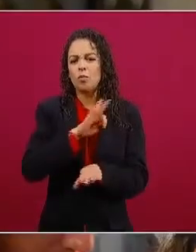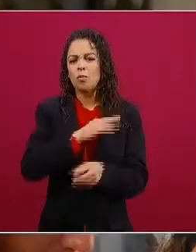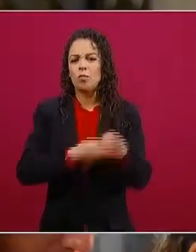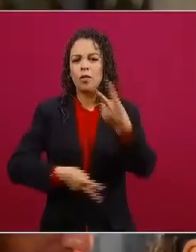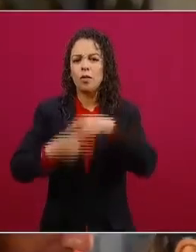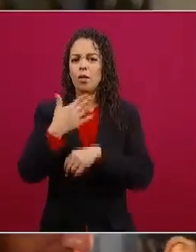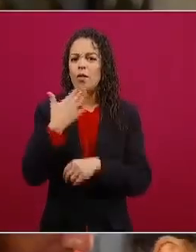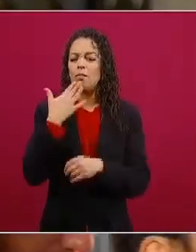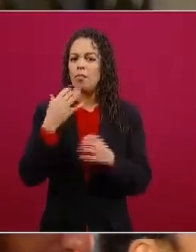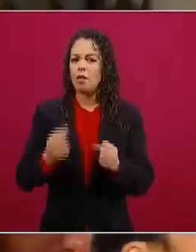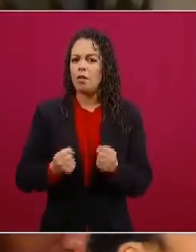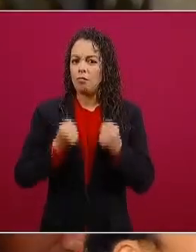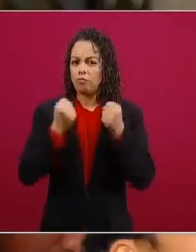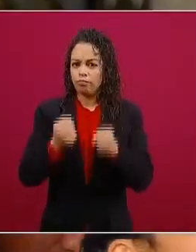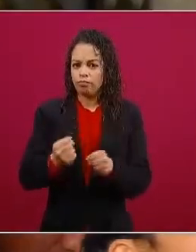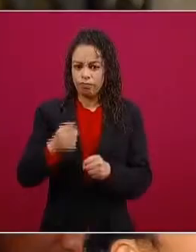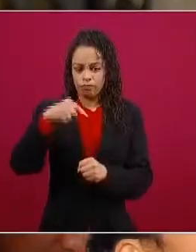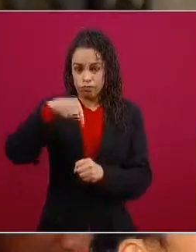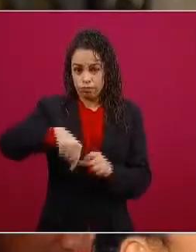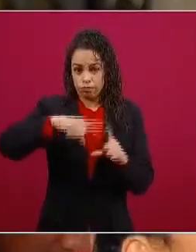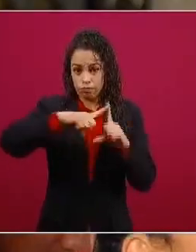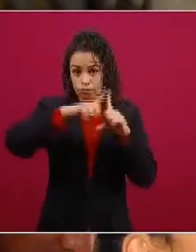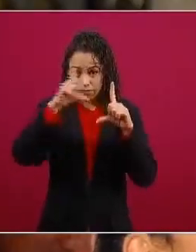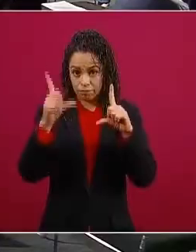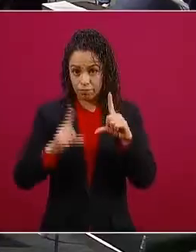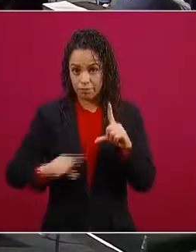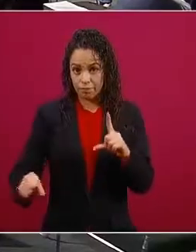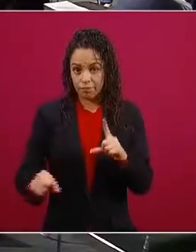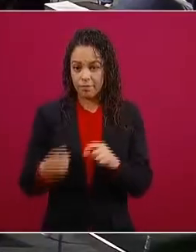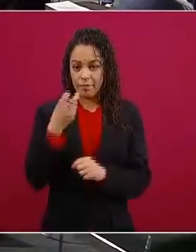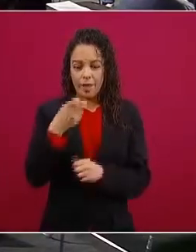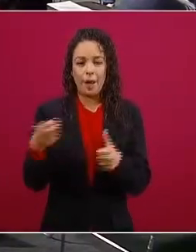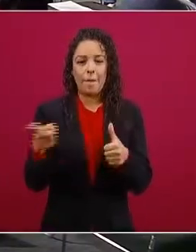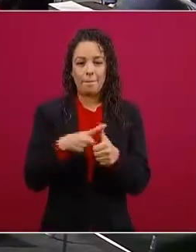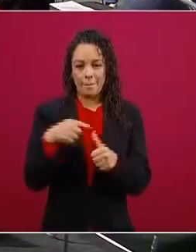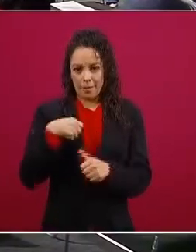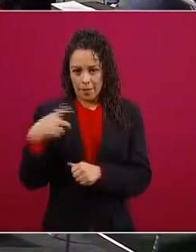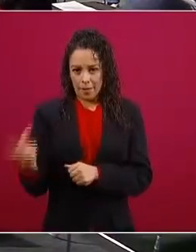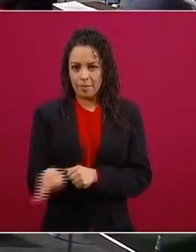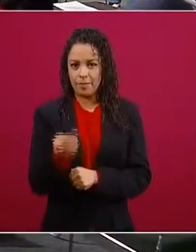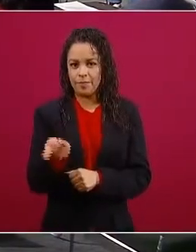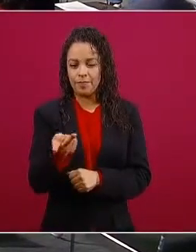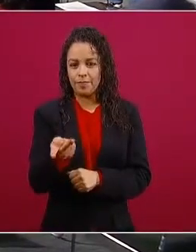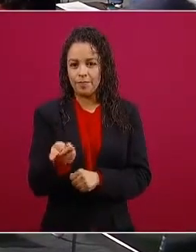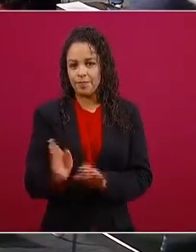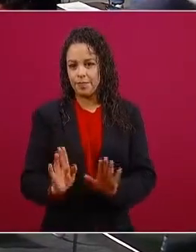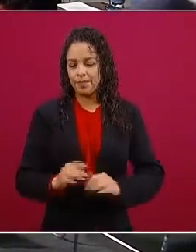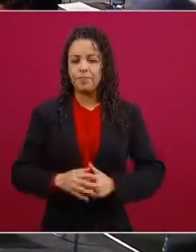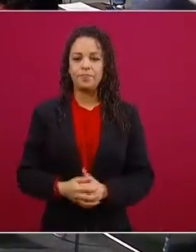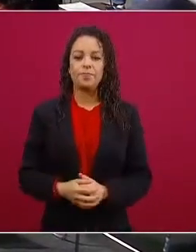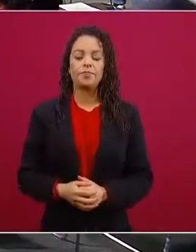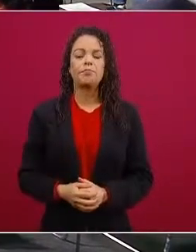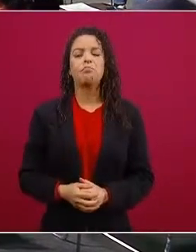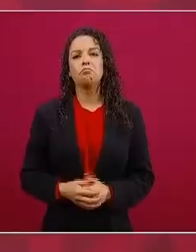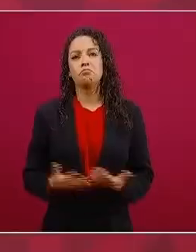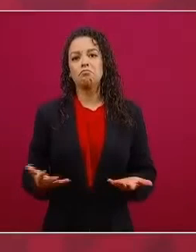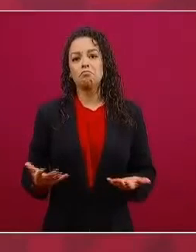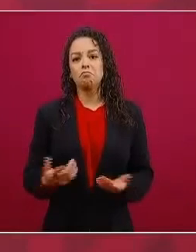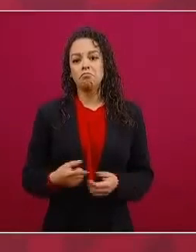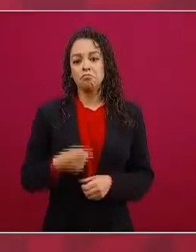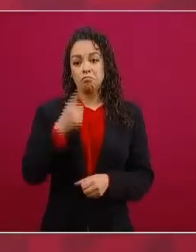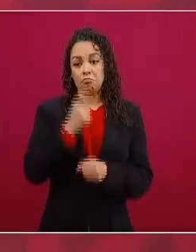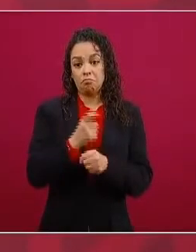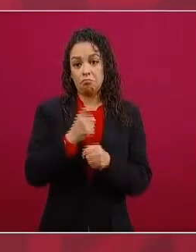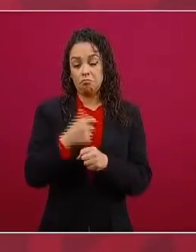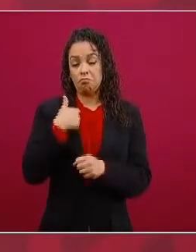Esa mi primera pregunta y si me permite una segunda más. Bueno, primero aclarar que nosotros somos respetuosos